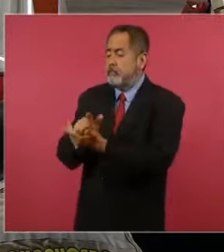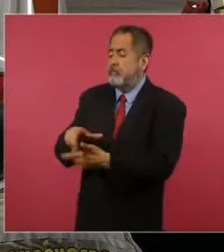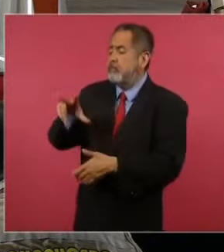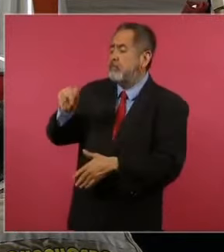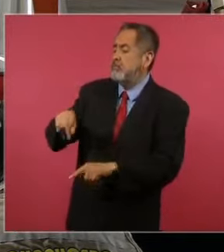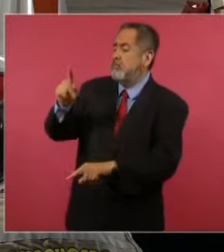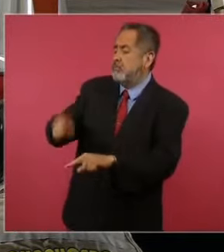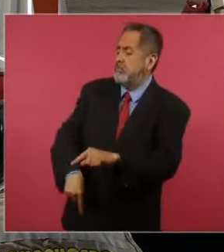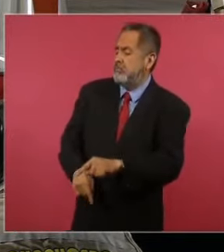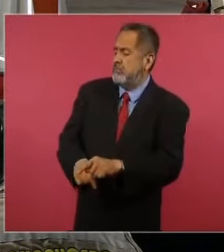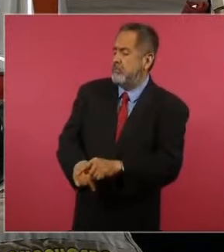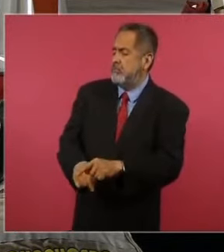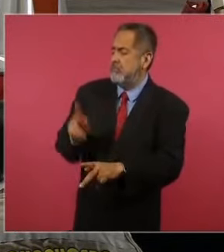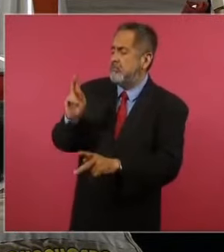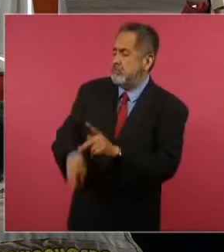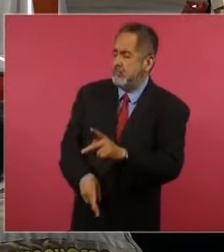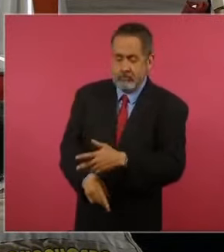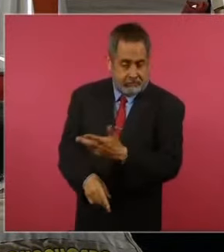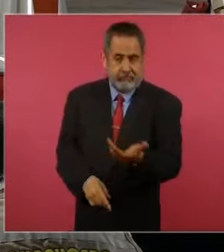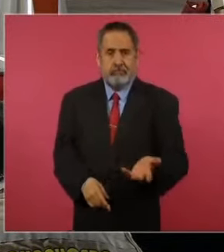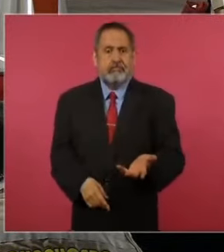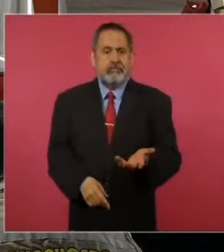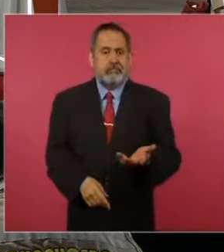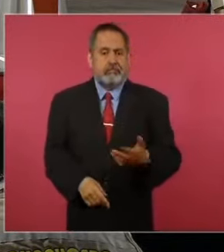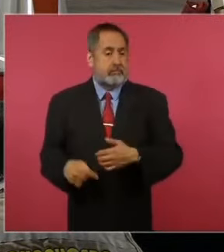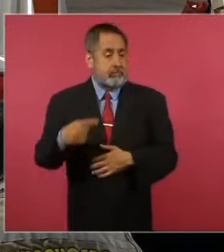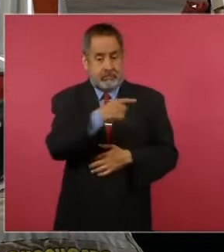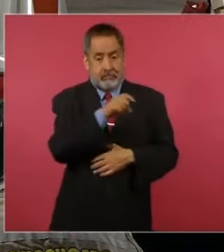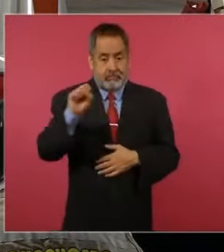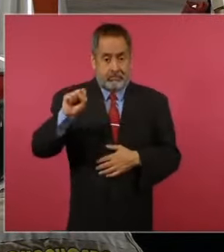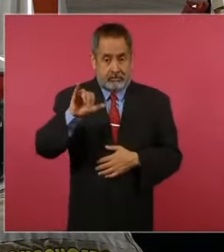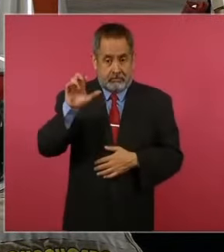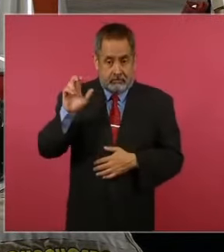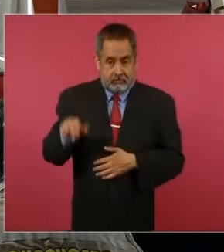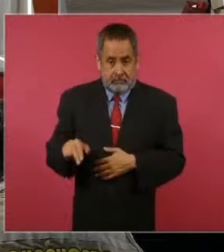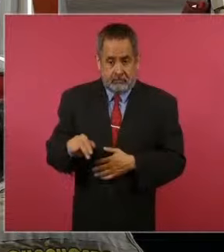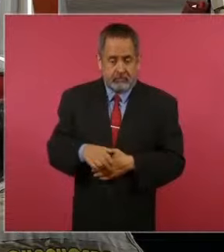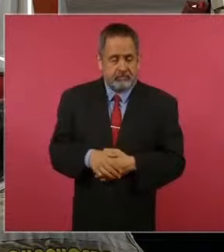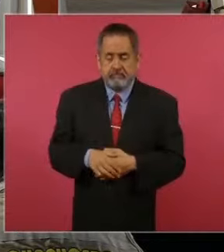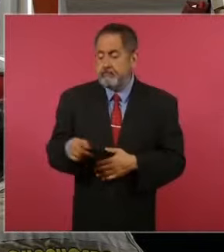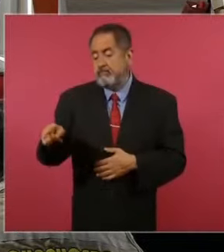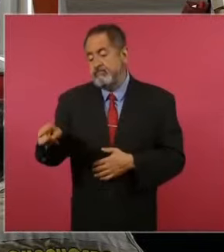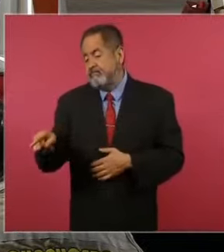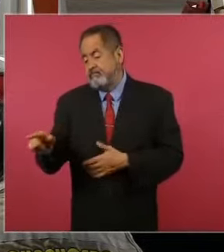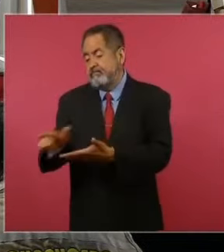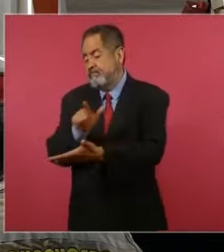en la Corte se declara inconstitucional.